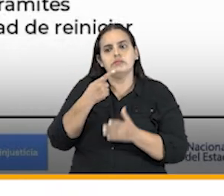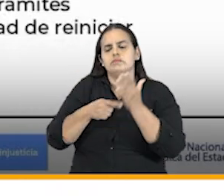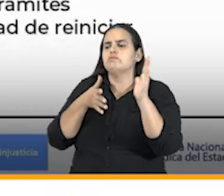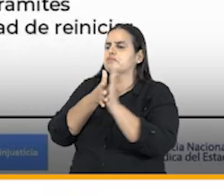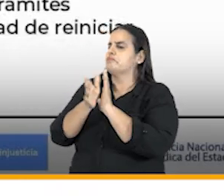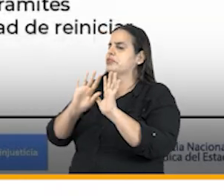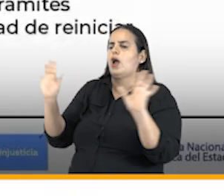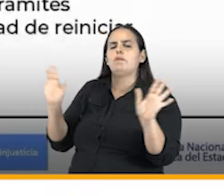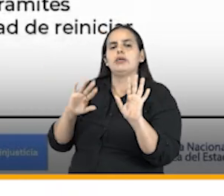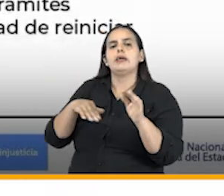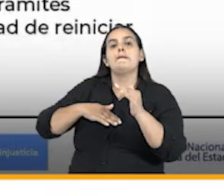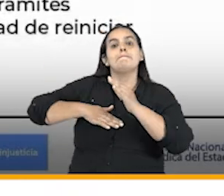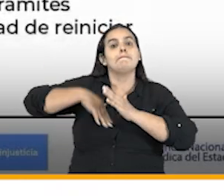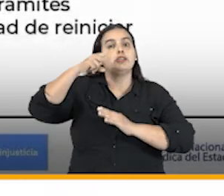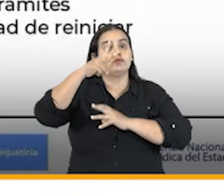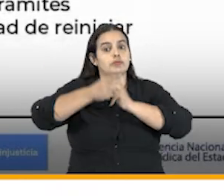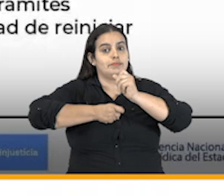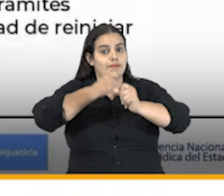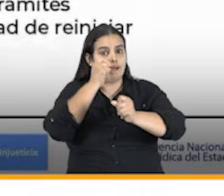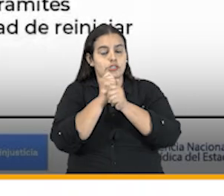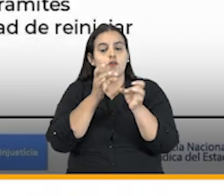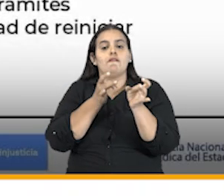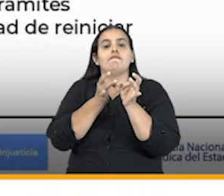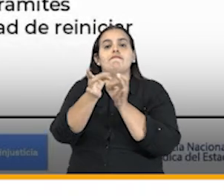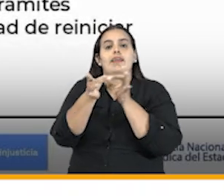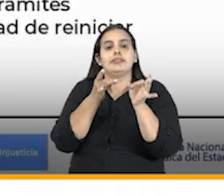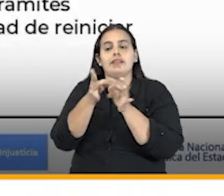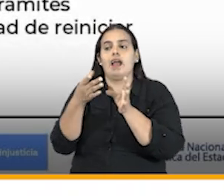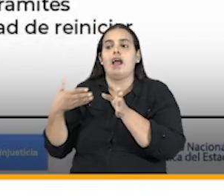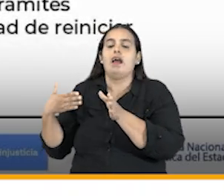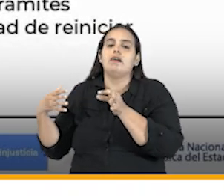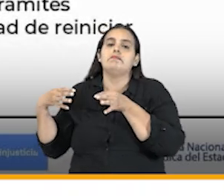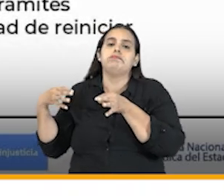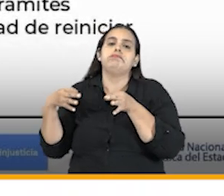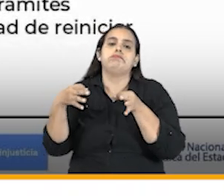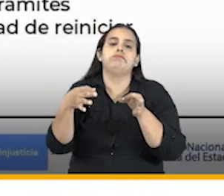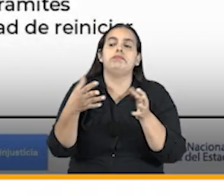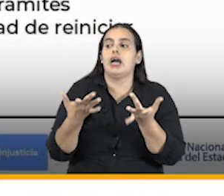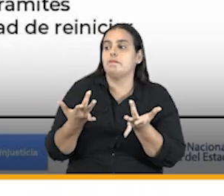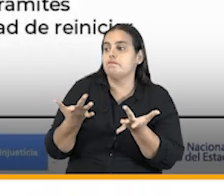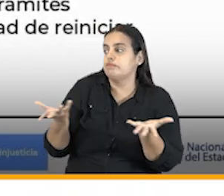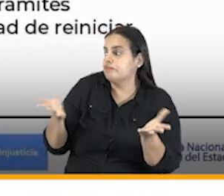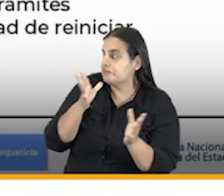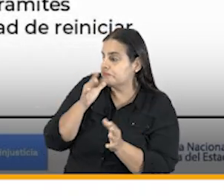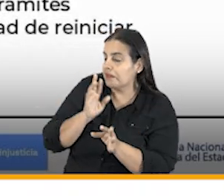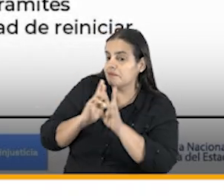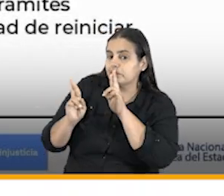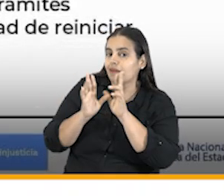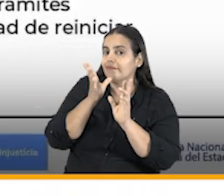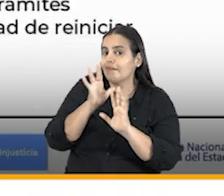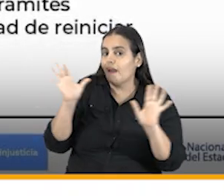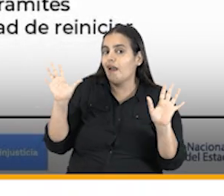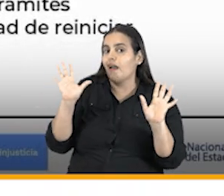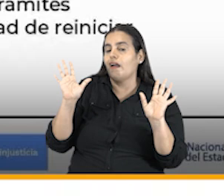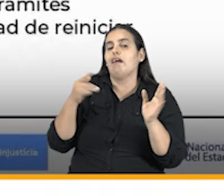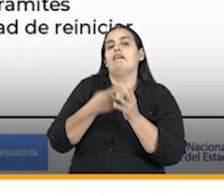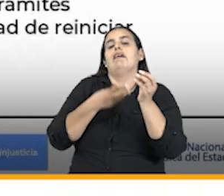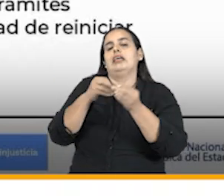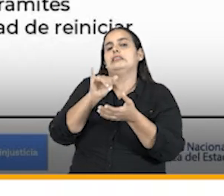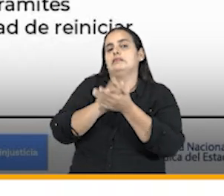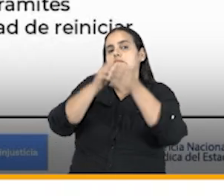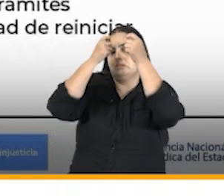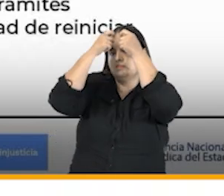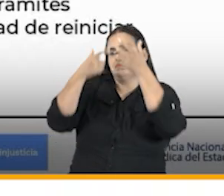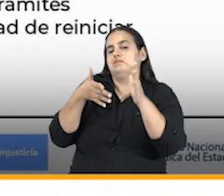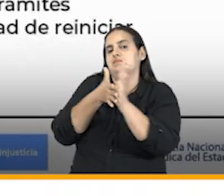cuando hayan transcurrido más de dos años desde la fecha en los demandantes conocieron o debieron conocer la participación por acción o omisión del Estado